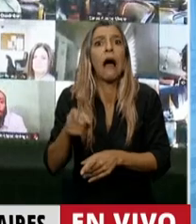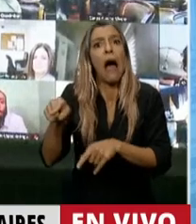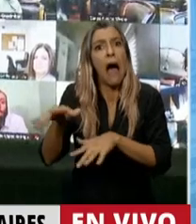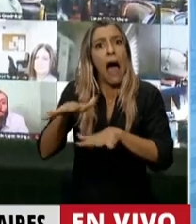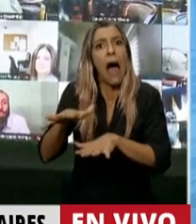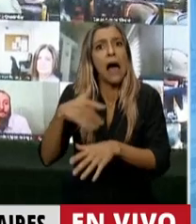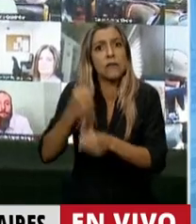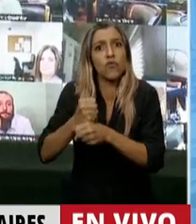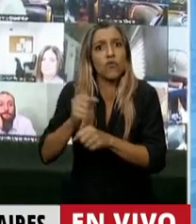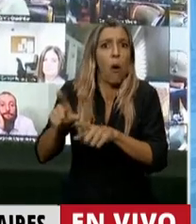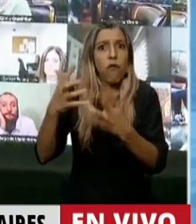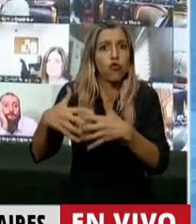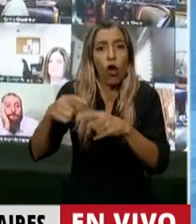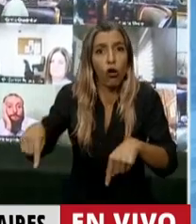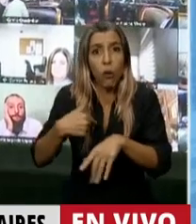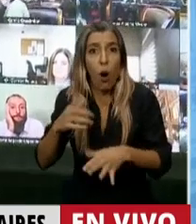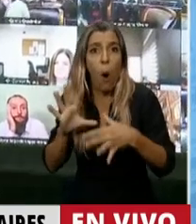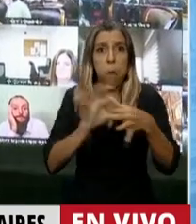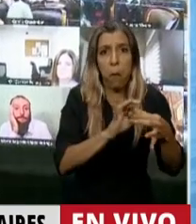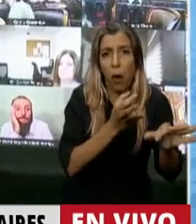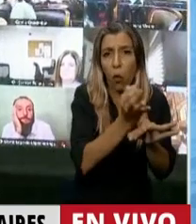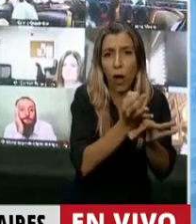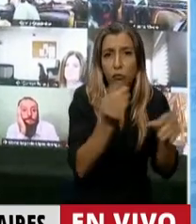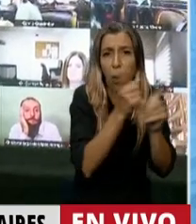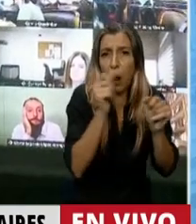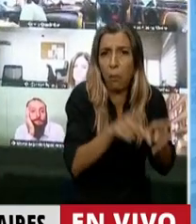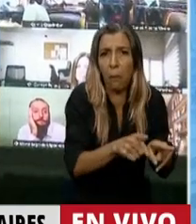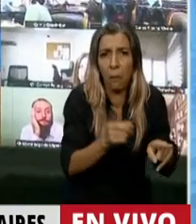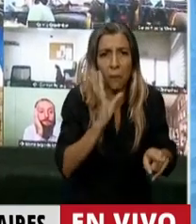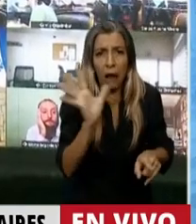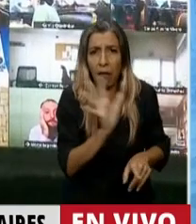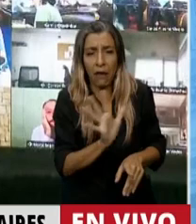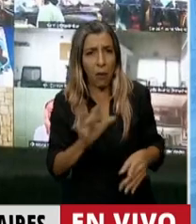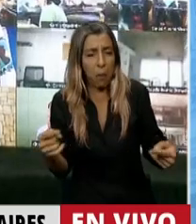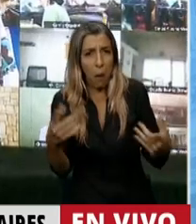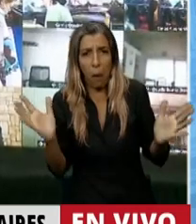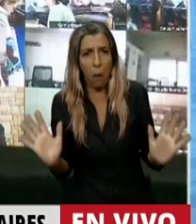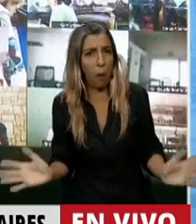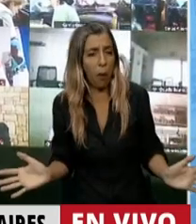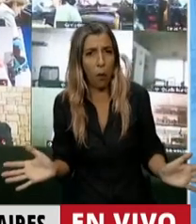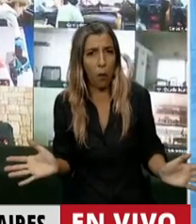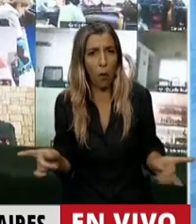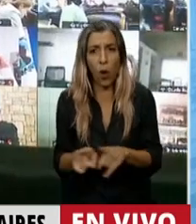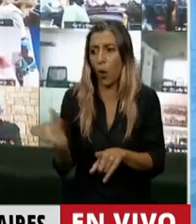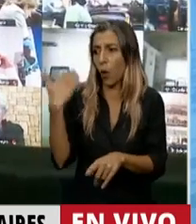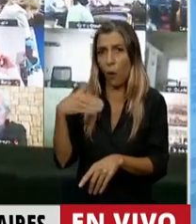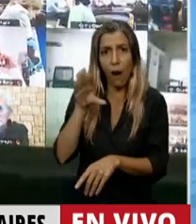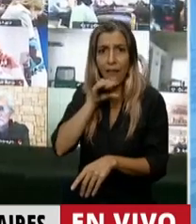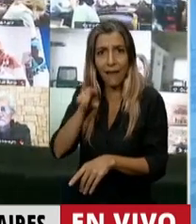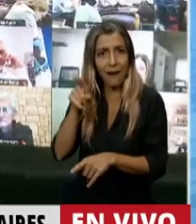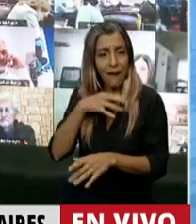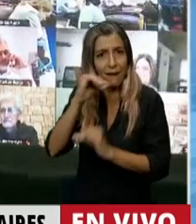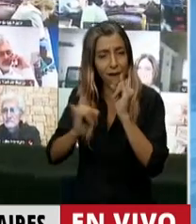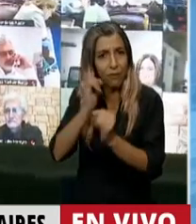O alguno va a decir que el que autorizó, como ya mencionó mi compañero Nicolás del Caño, el tema de